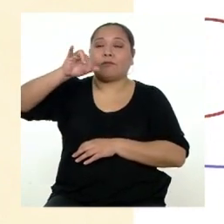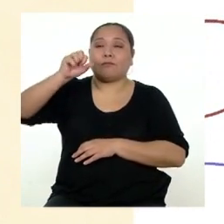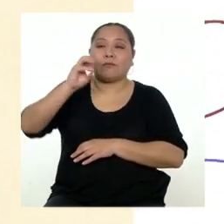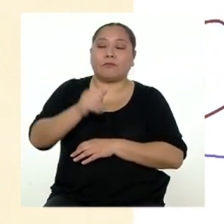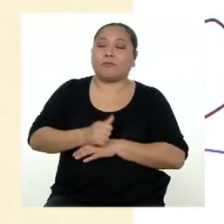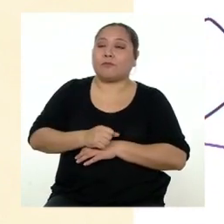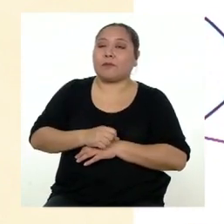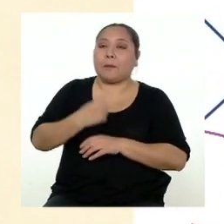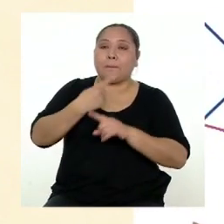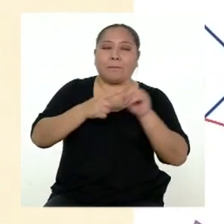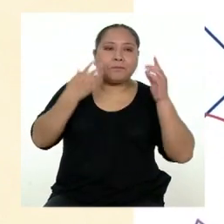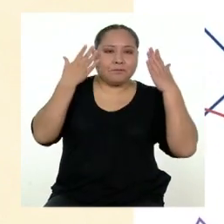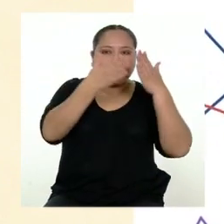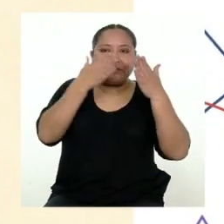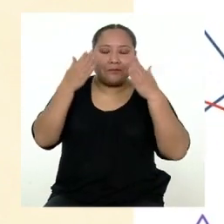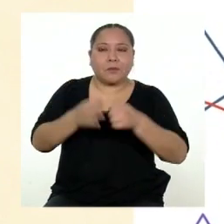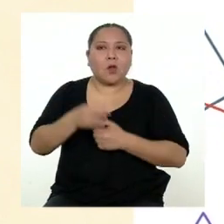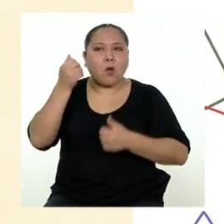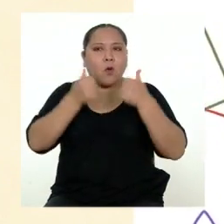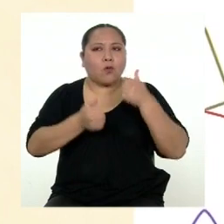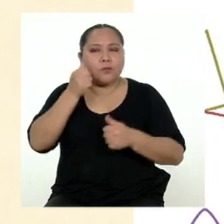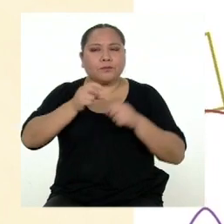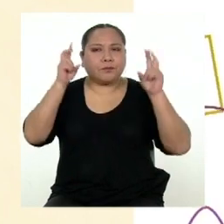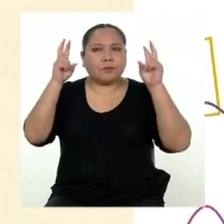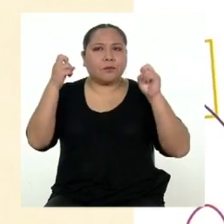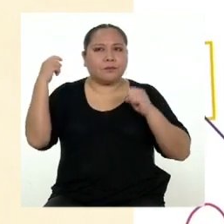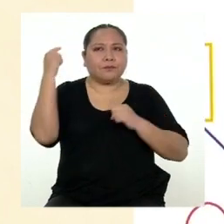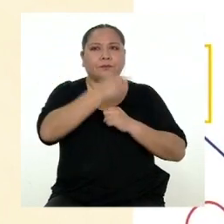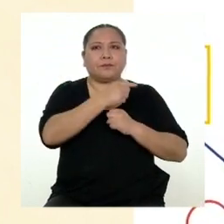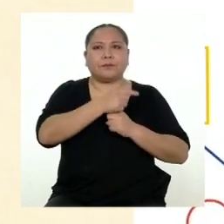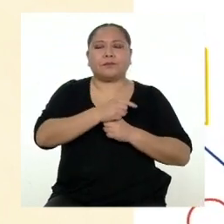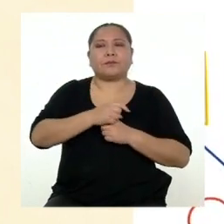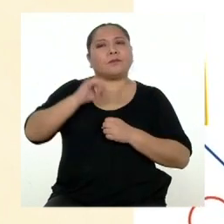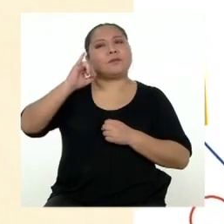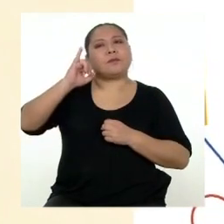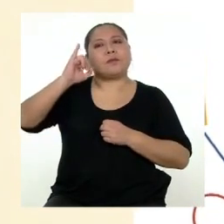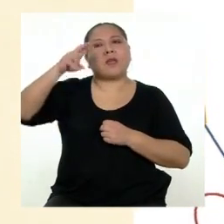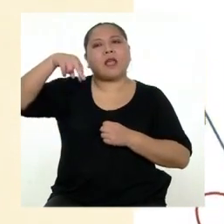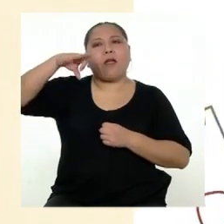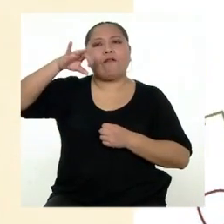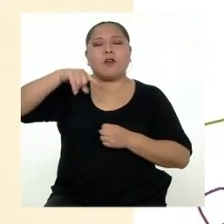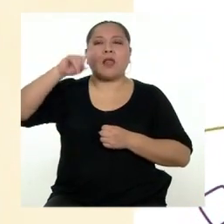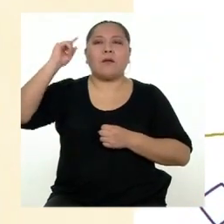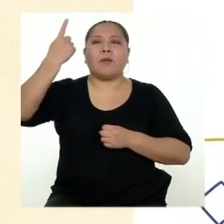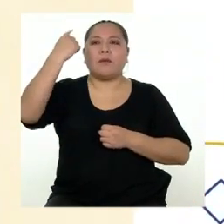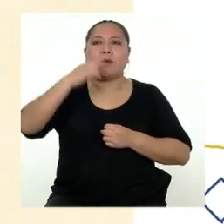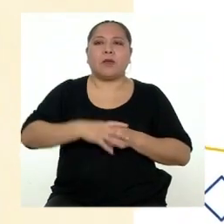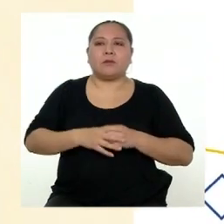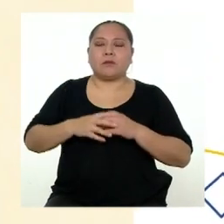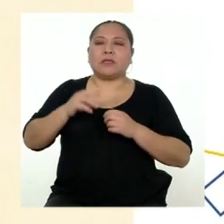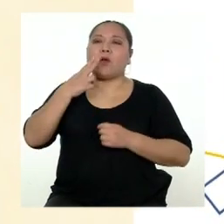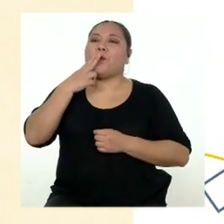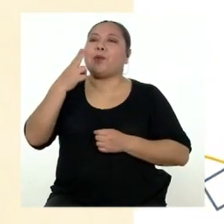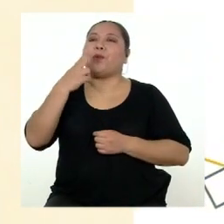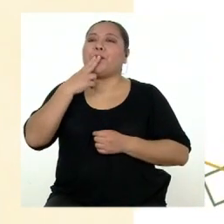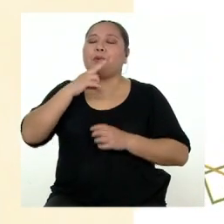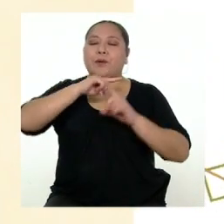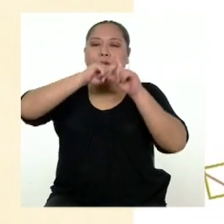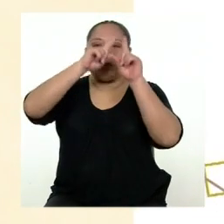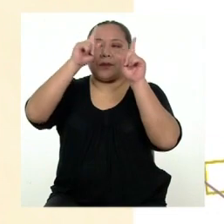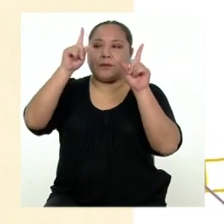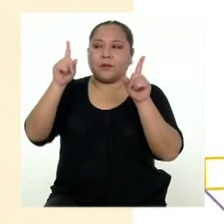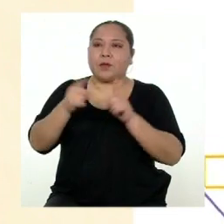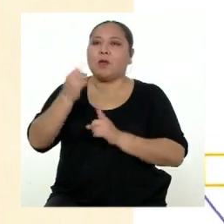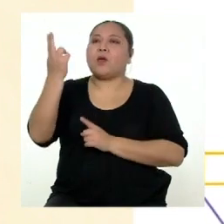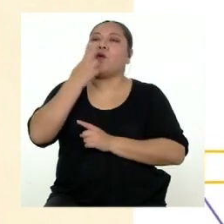empecemos por identificar, ¿cuál es el tema de estas infografías? La primera, la que tiene un cigarro dentro de lo que sería